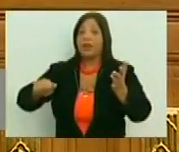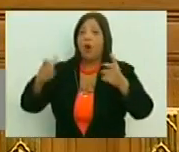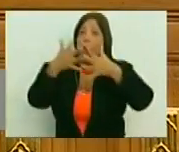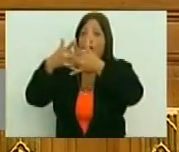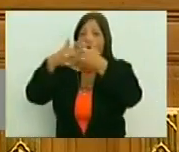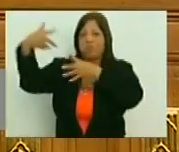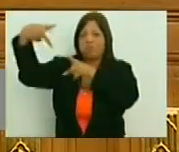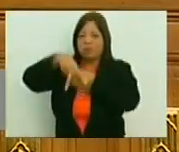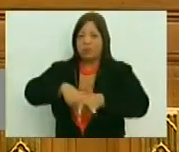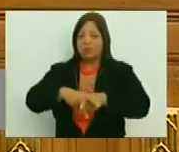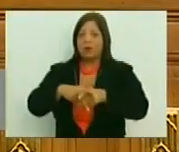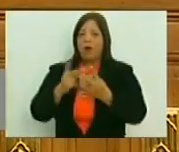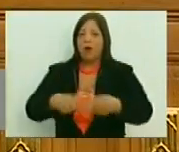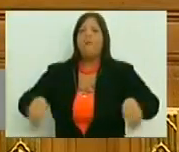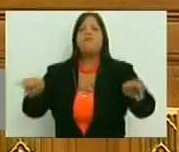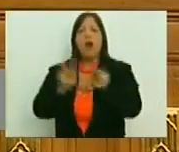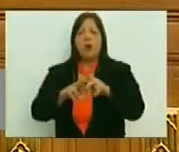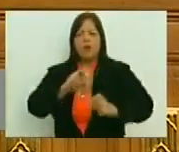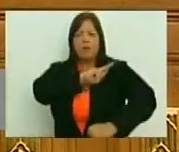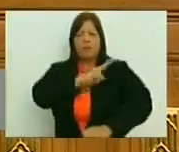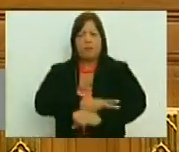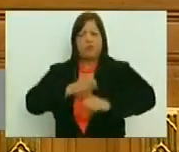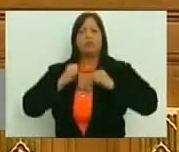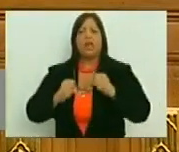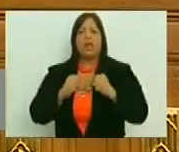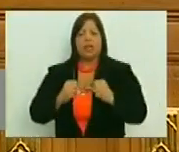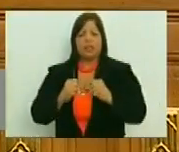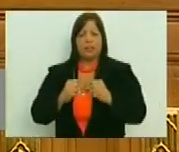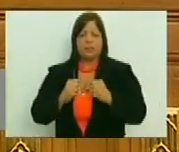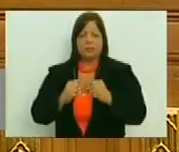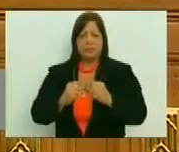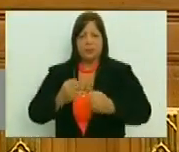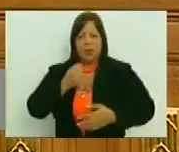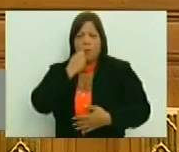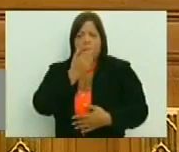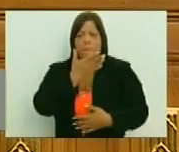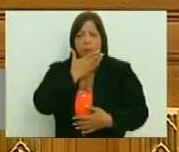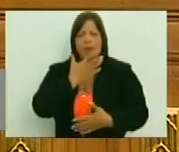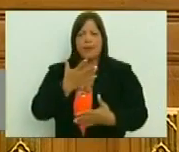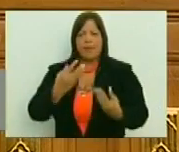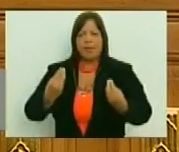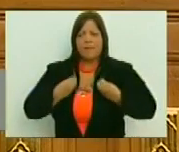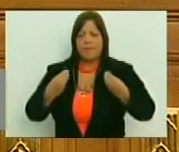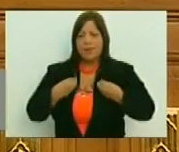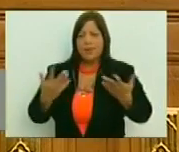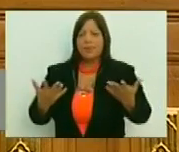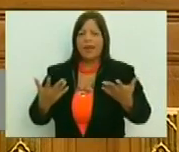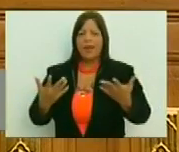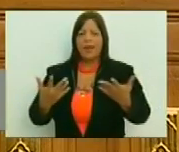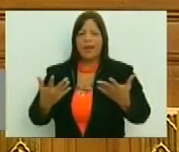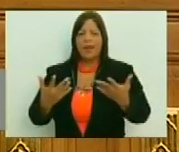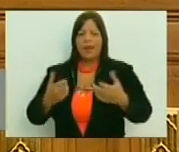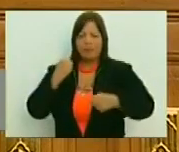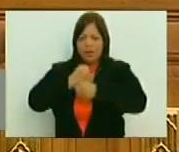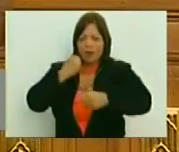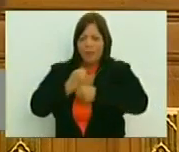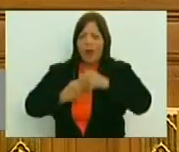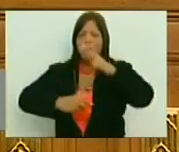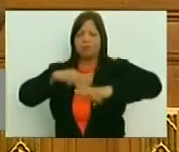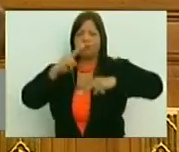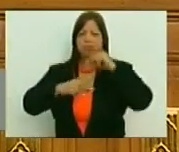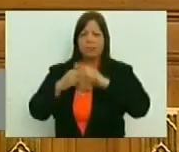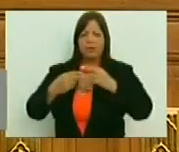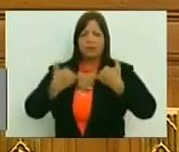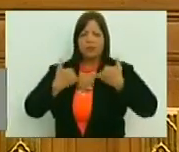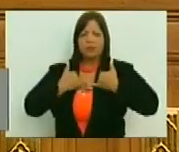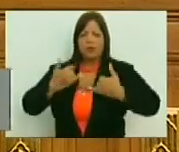adquirido valores, fortalezas, fortalezas bien bonitas, de vida, de callapa, de subsistencia, los que